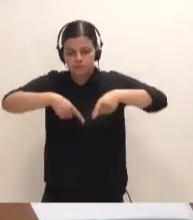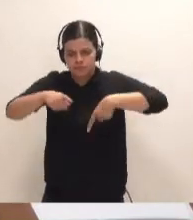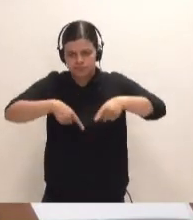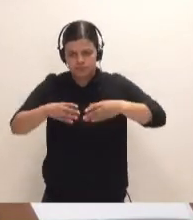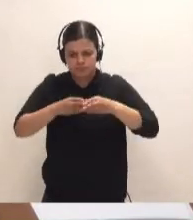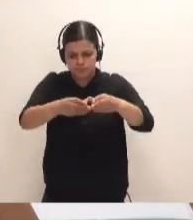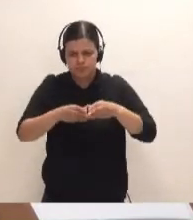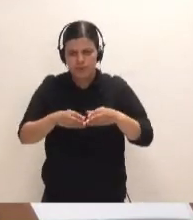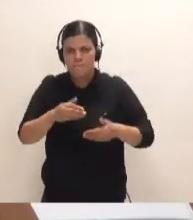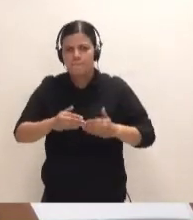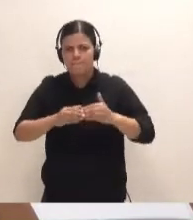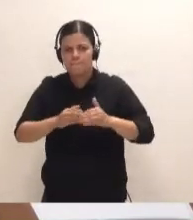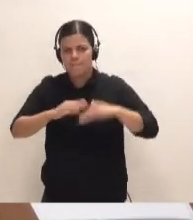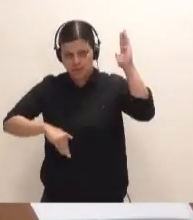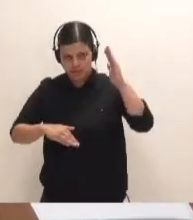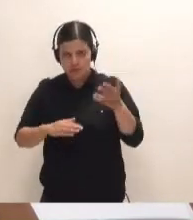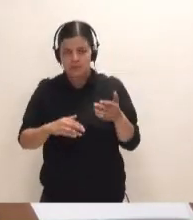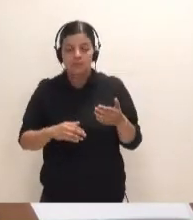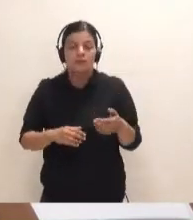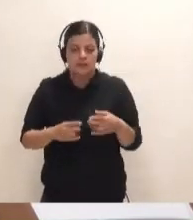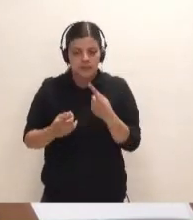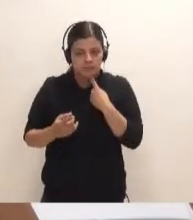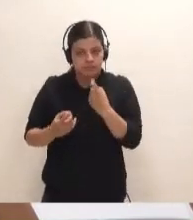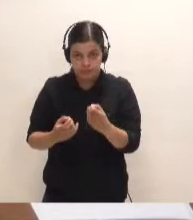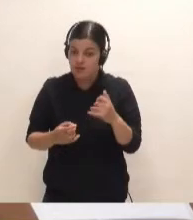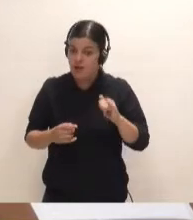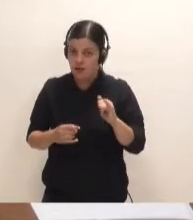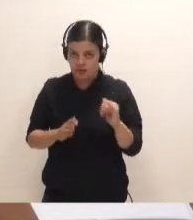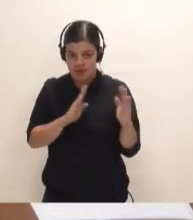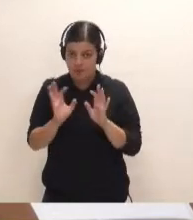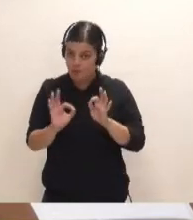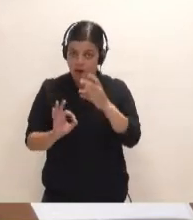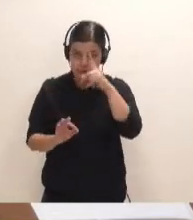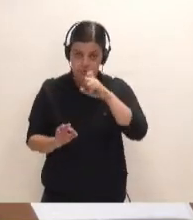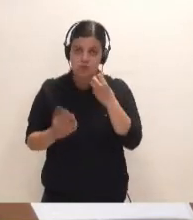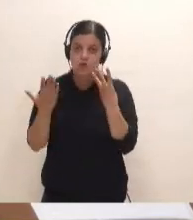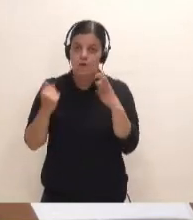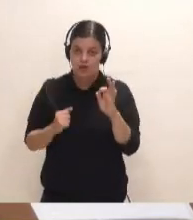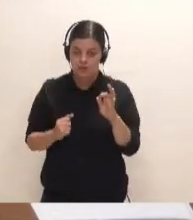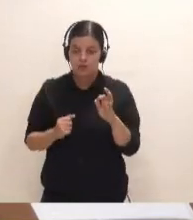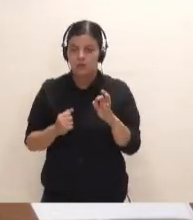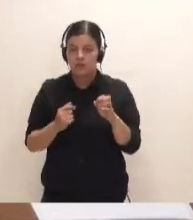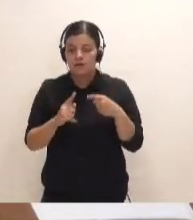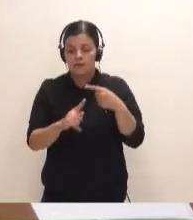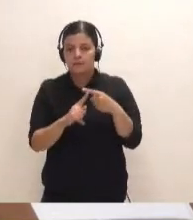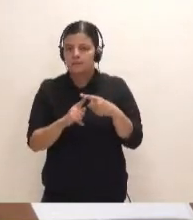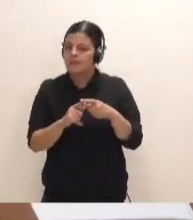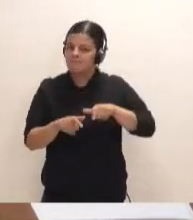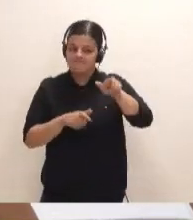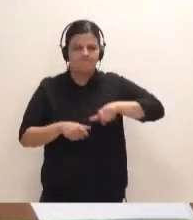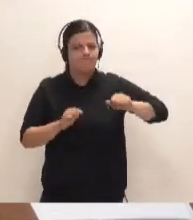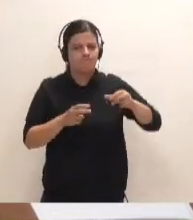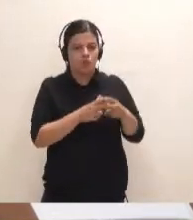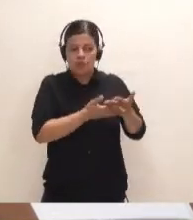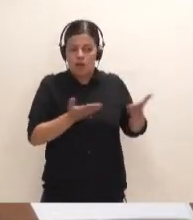en los siguientes años y que ya tenía muchísimas dificultades y que encontró un gran rechazo social